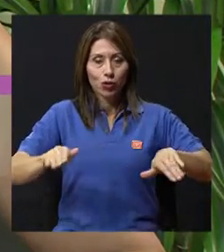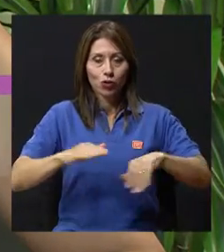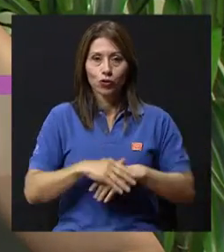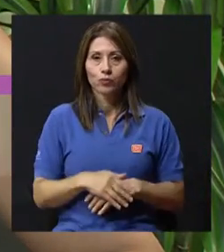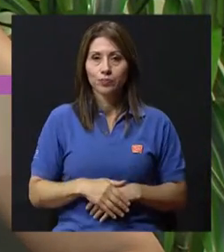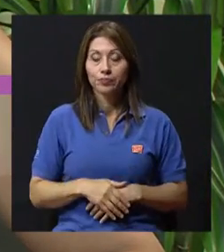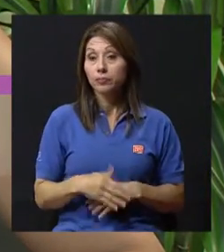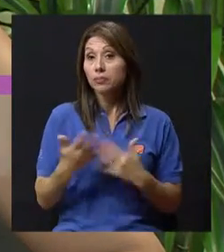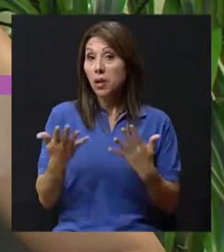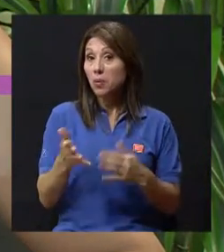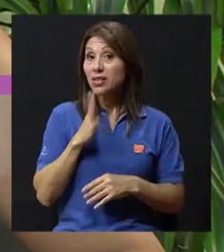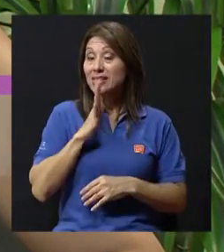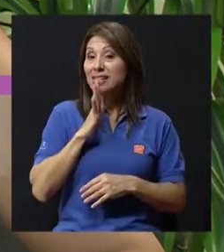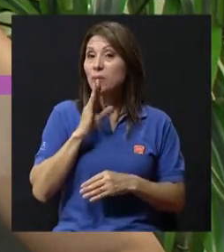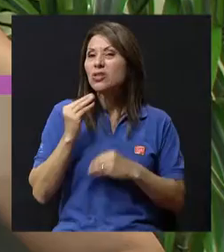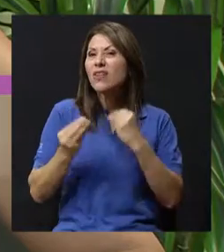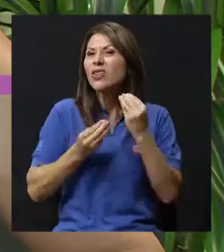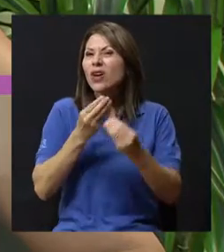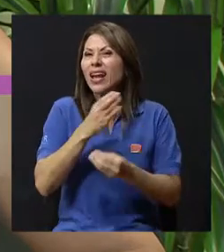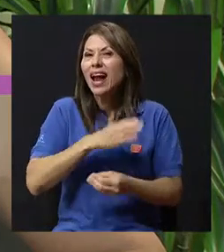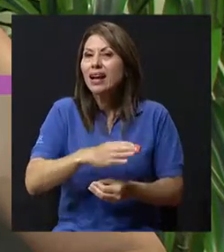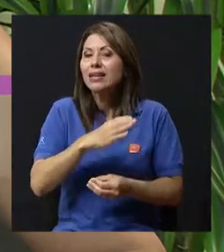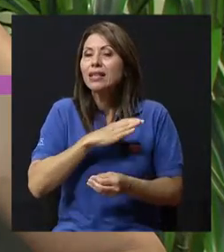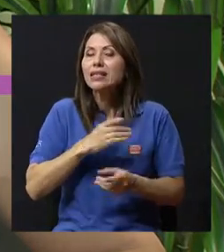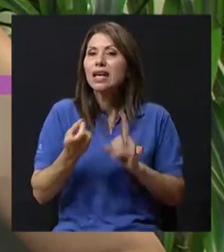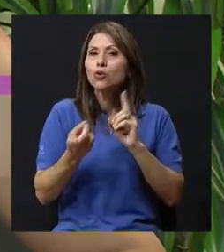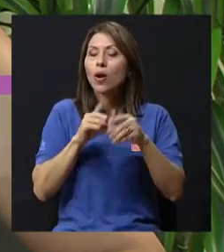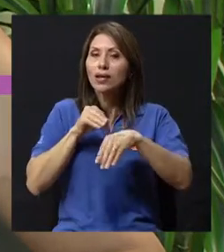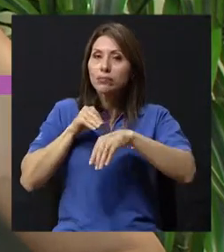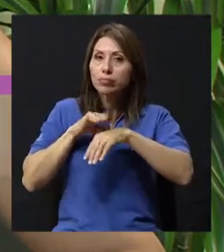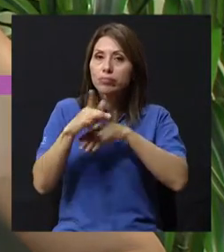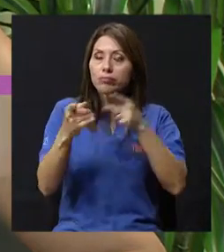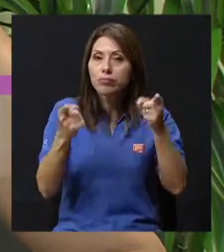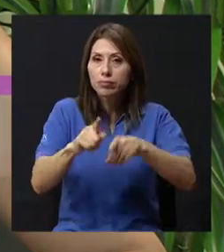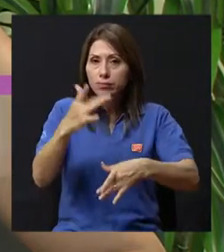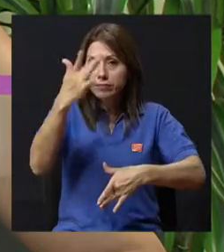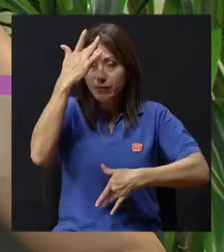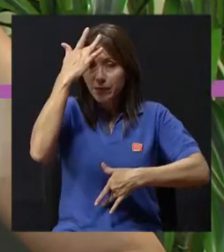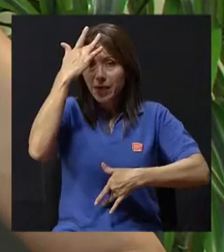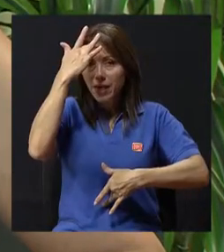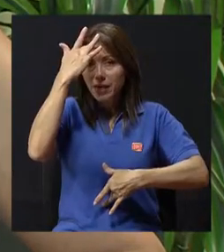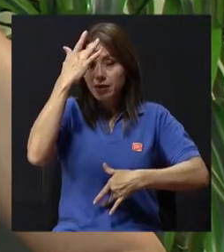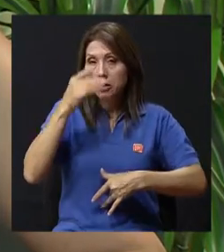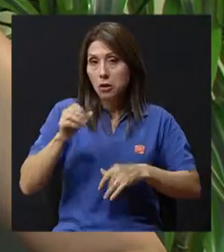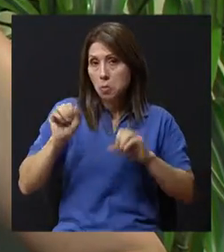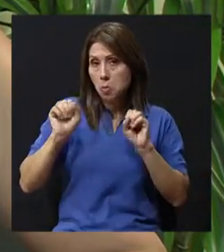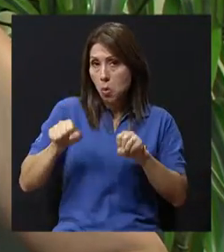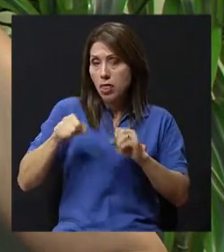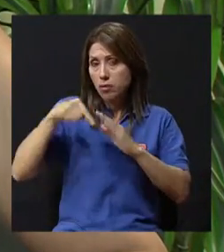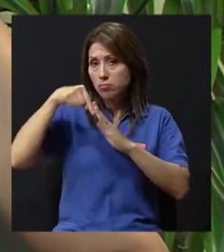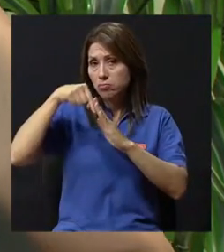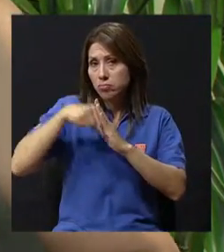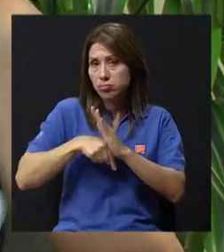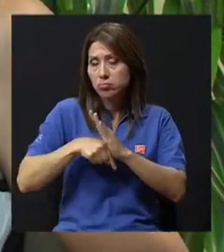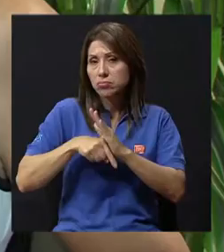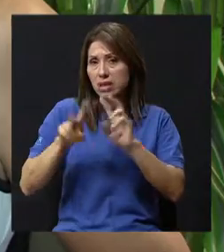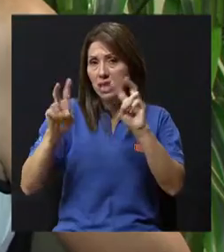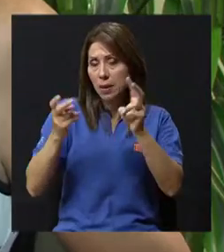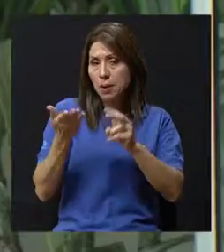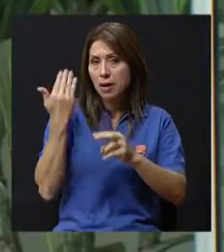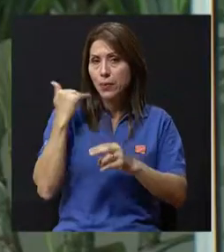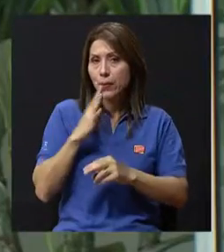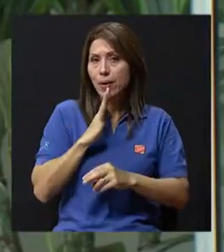¿Qué es el asma? ¿Puede ampliar lo que veníamos conversando?